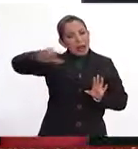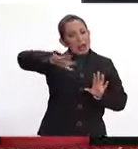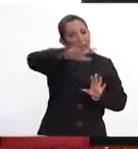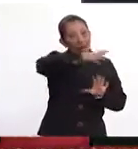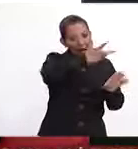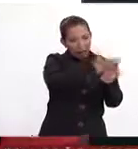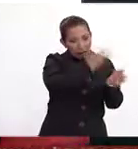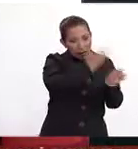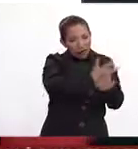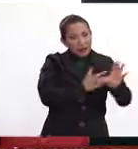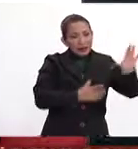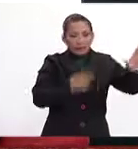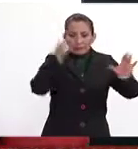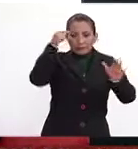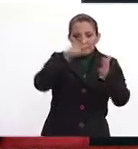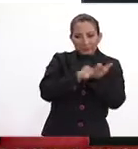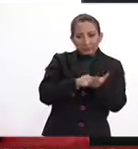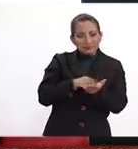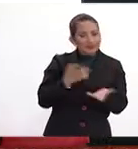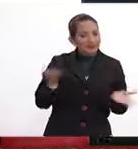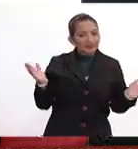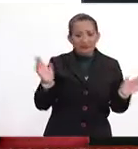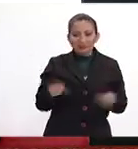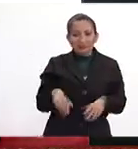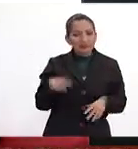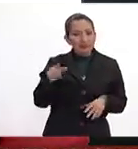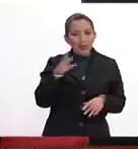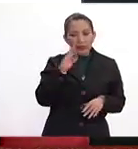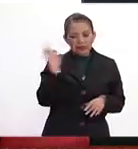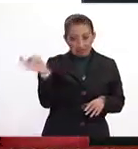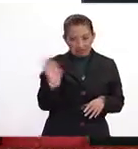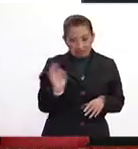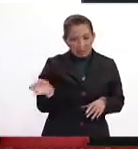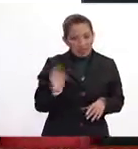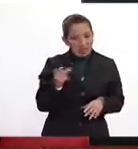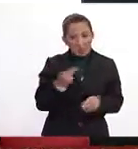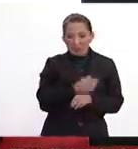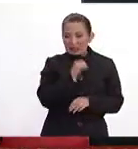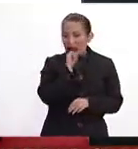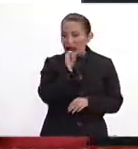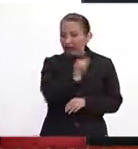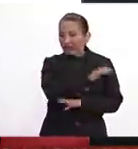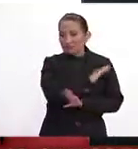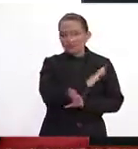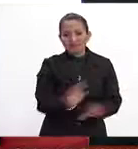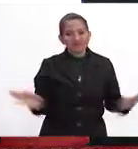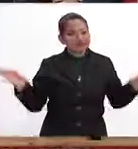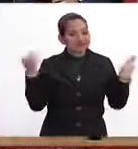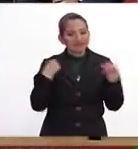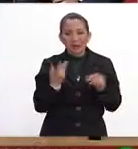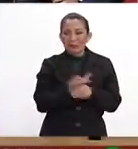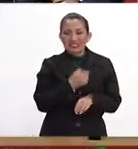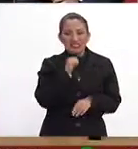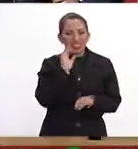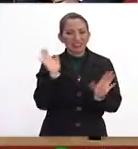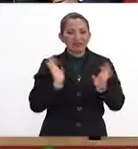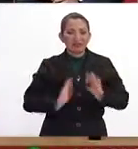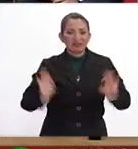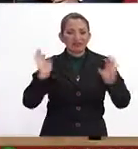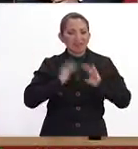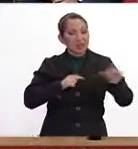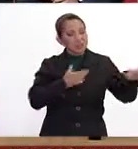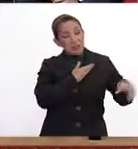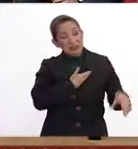Estados Unidos que creen que al final lo más probable es que no pasen. Que tenemos un